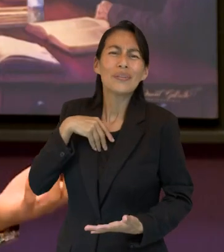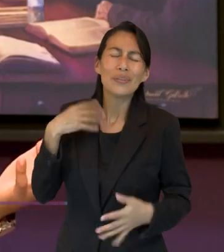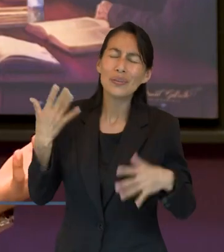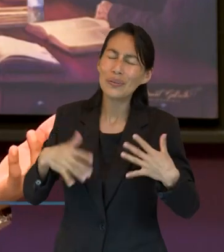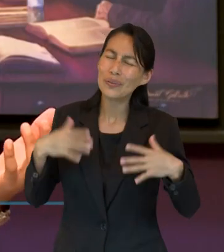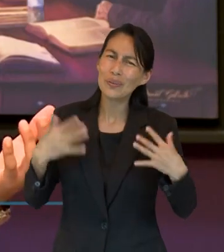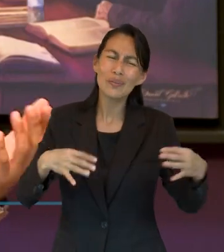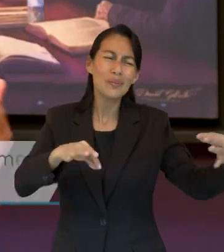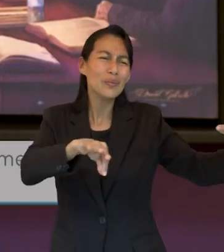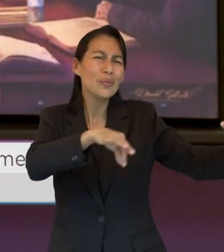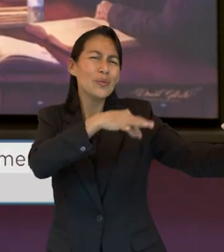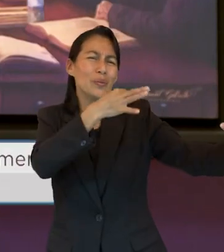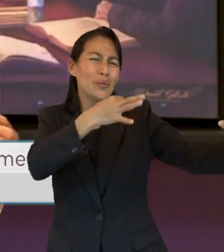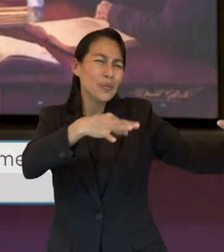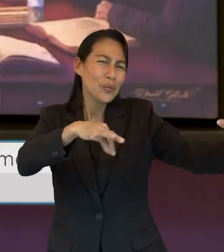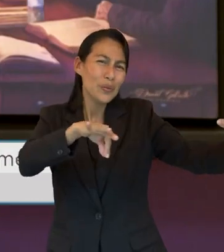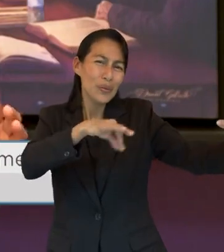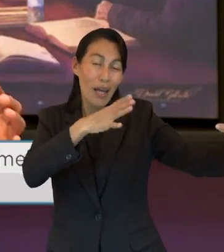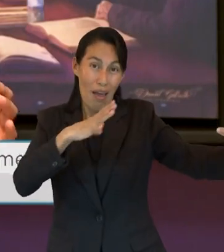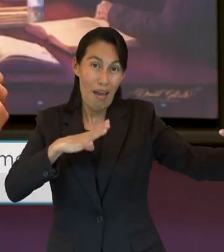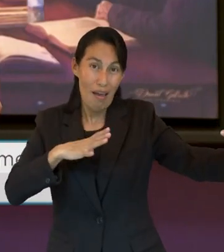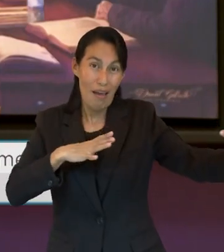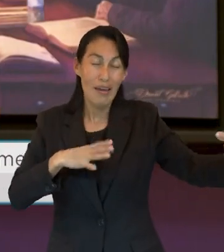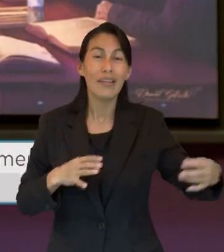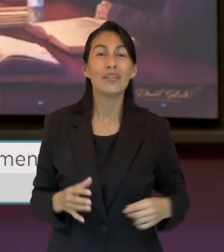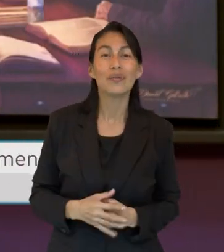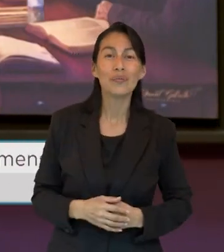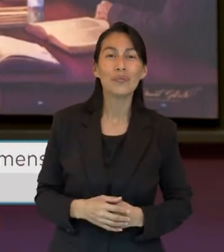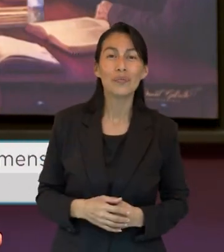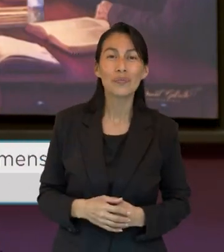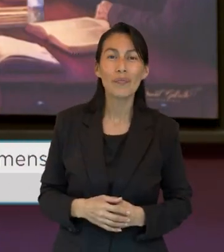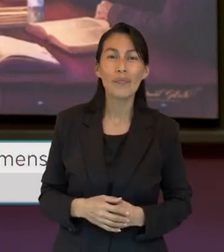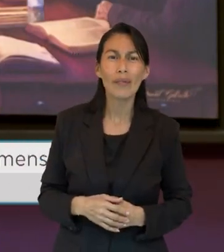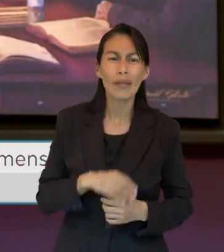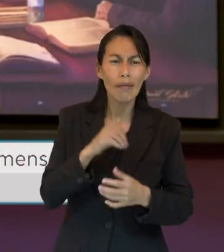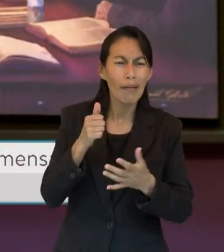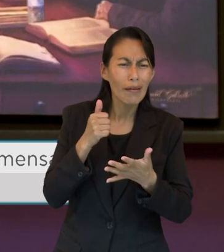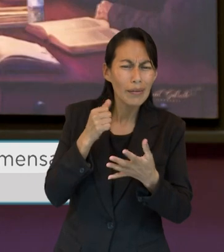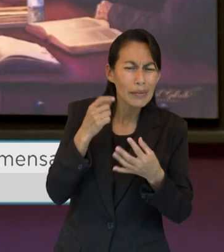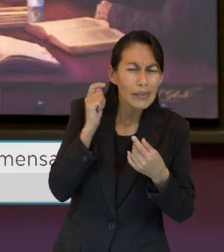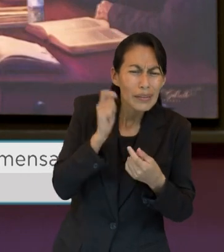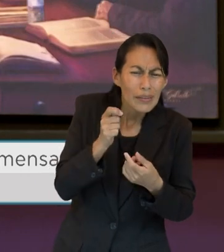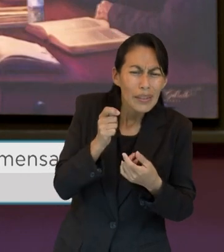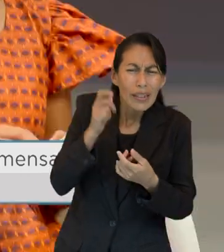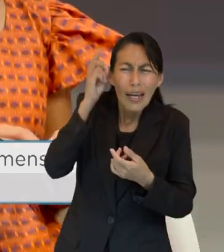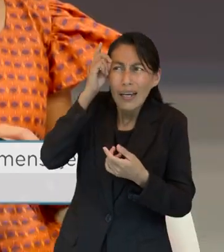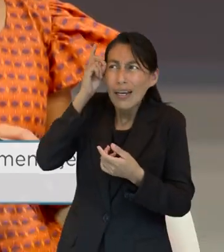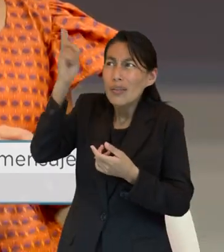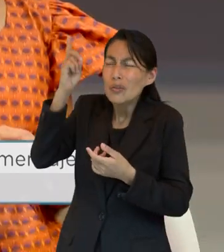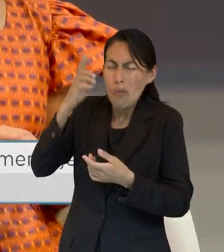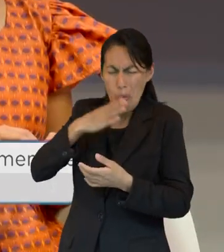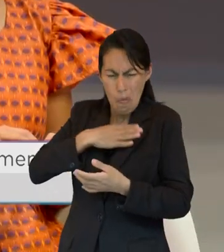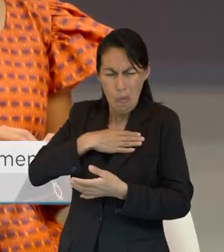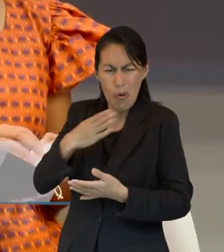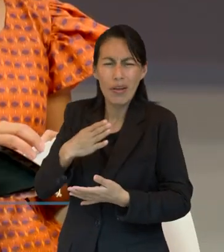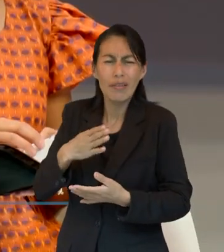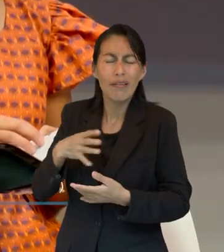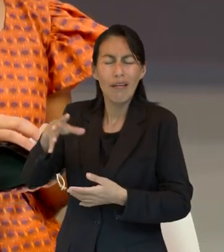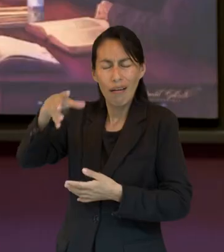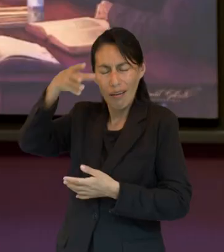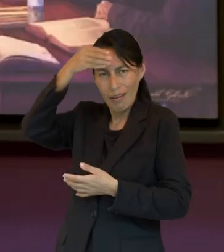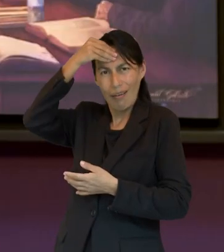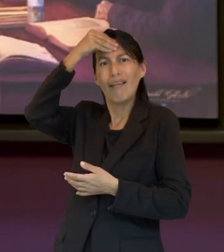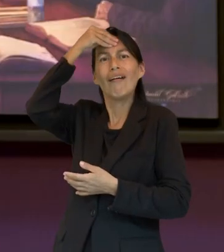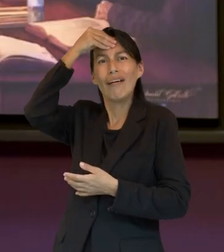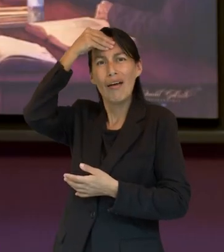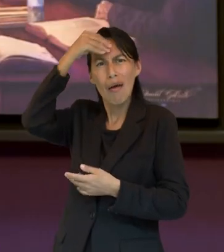mensaje que detrás de toda música tiene el propósito de dejar como que el sello el sello de un